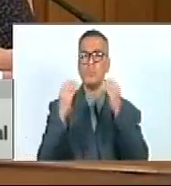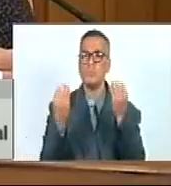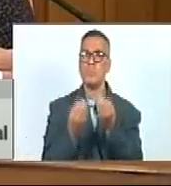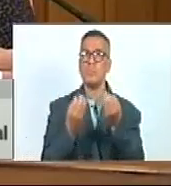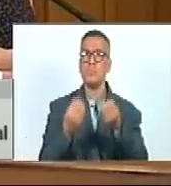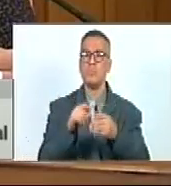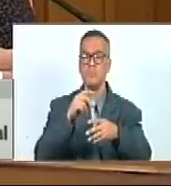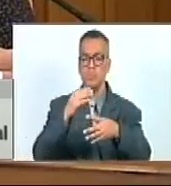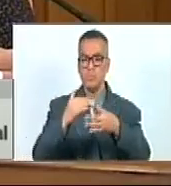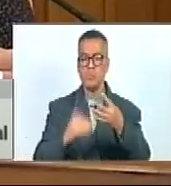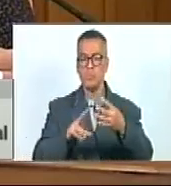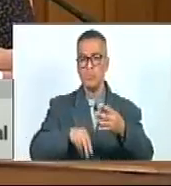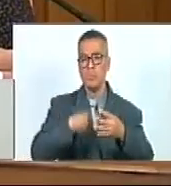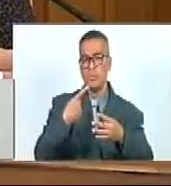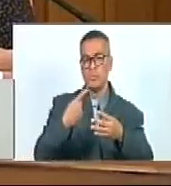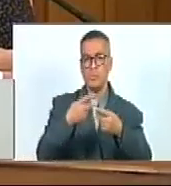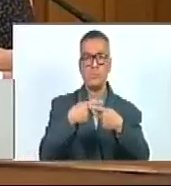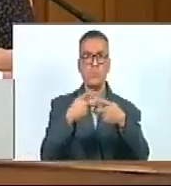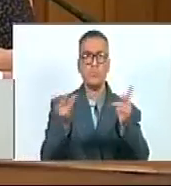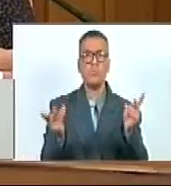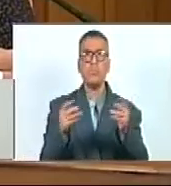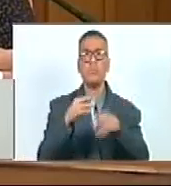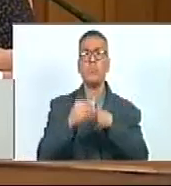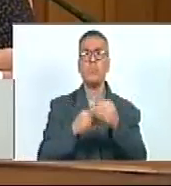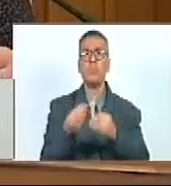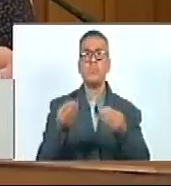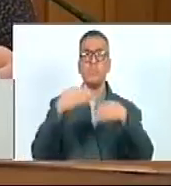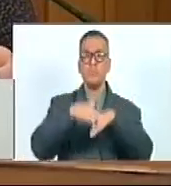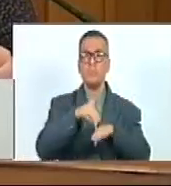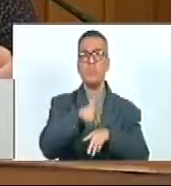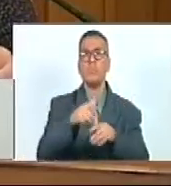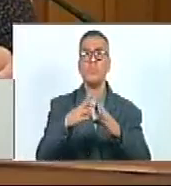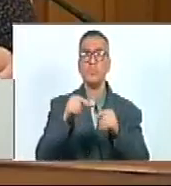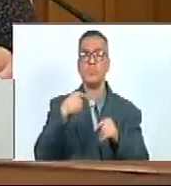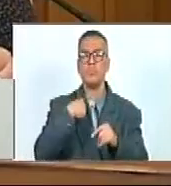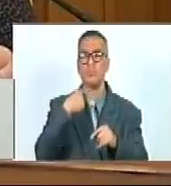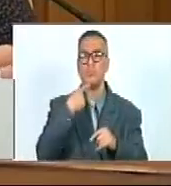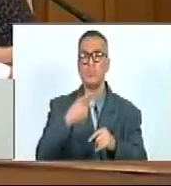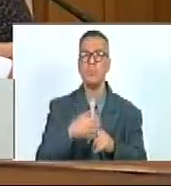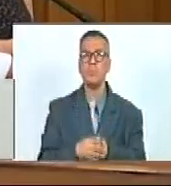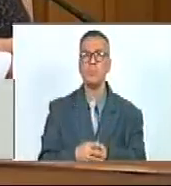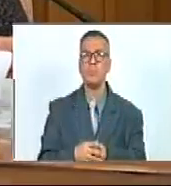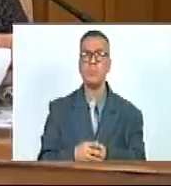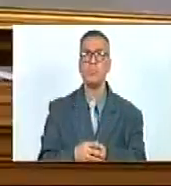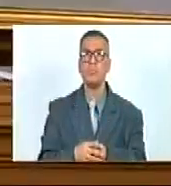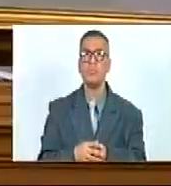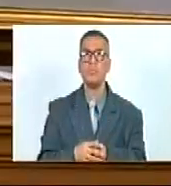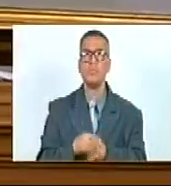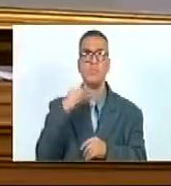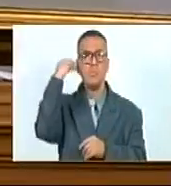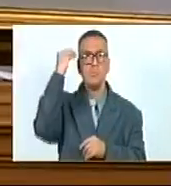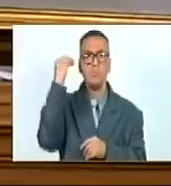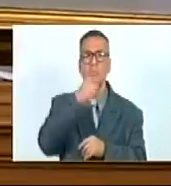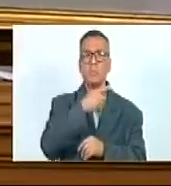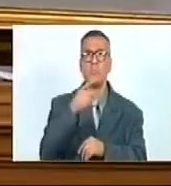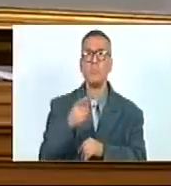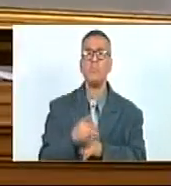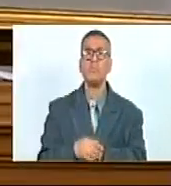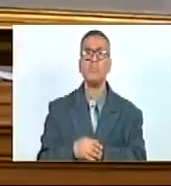e instancia del Poder Popular de la cual forme parte. Esto, señor vicepresidente. En consideración,